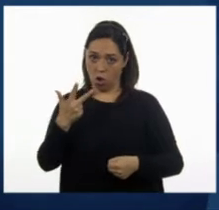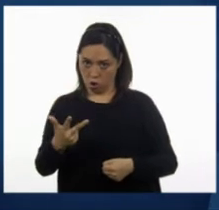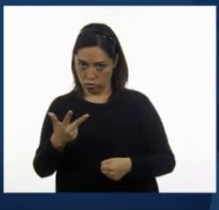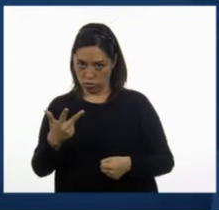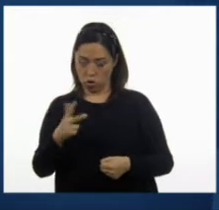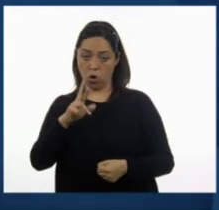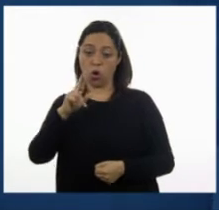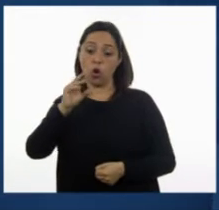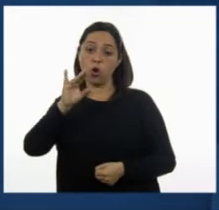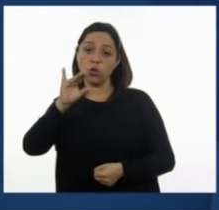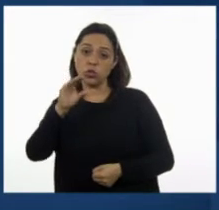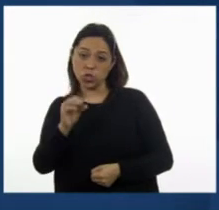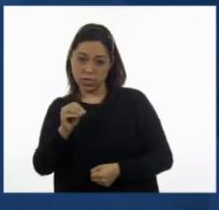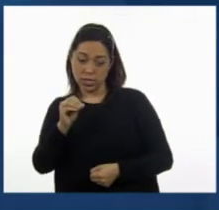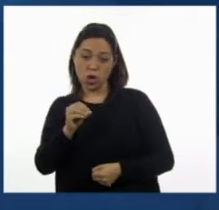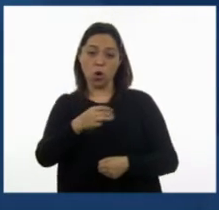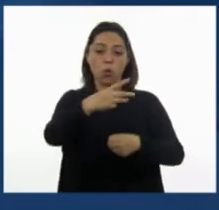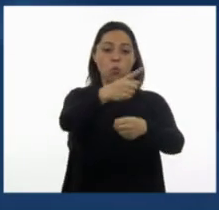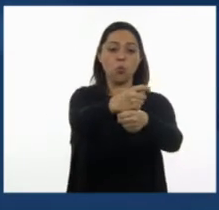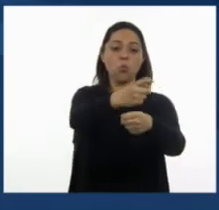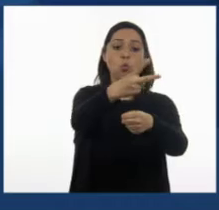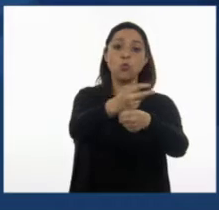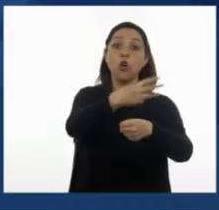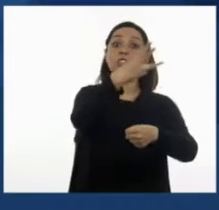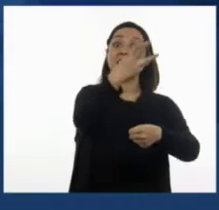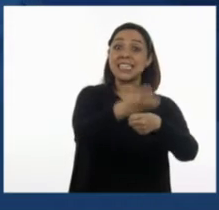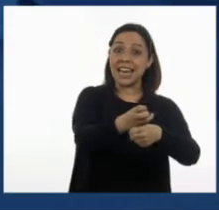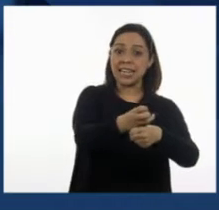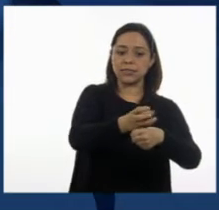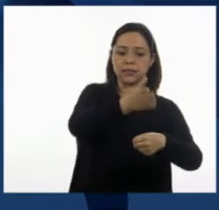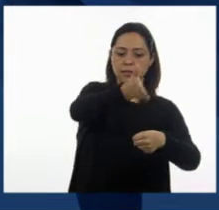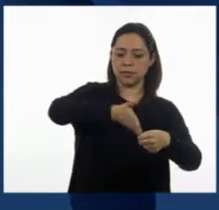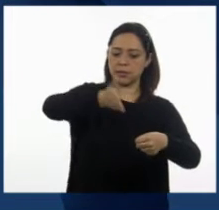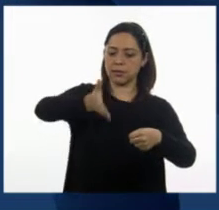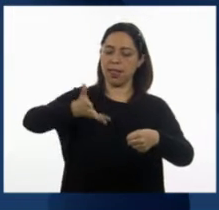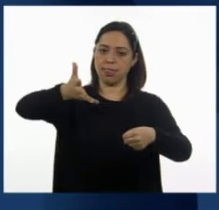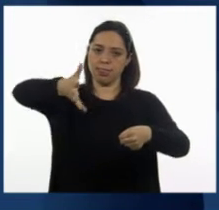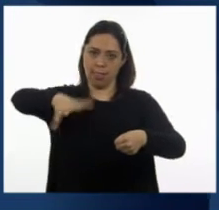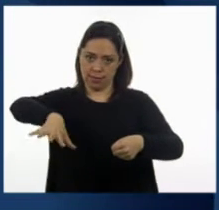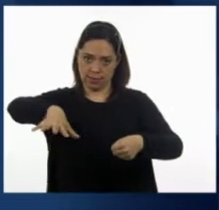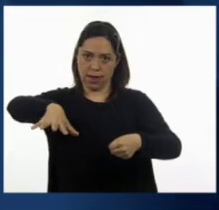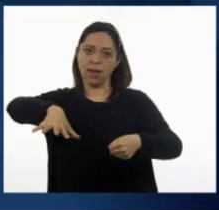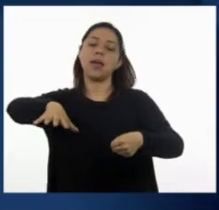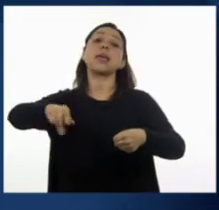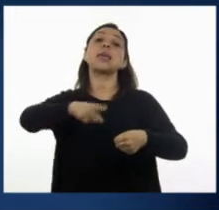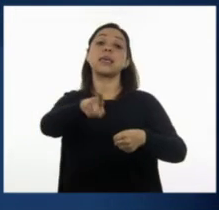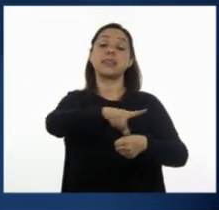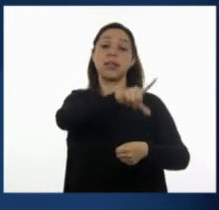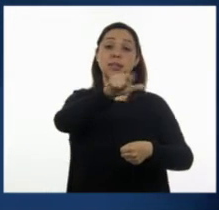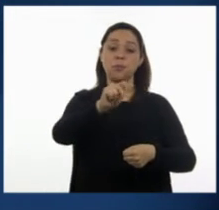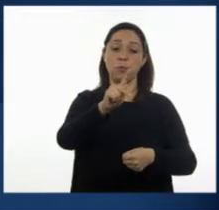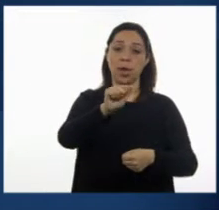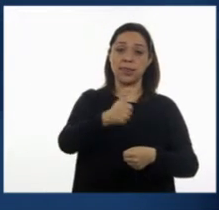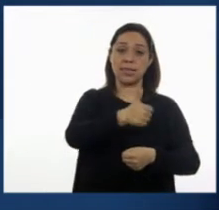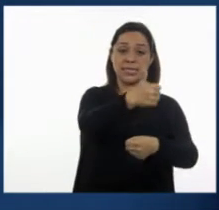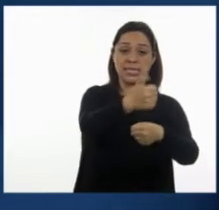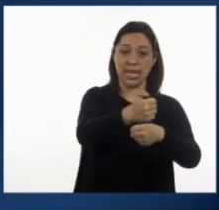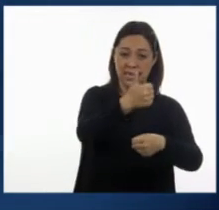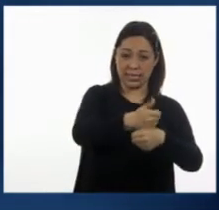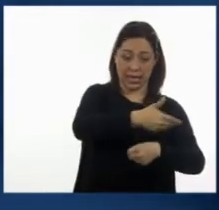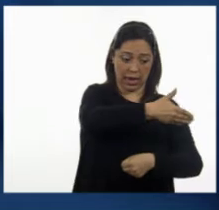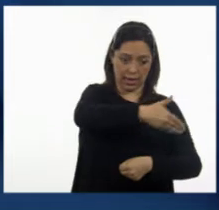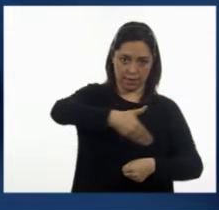la tercera fila décima segunda columna. Y el lugar de Patricia está en la sexta fila décima primera columna.